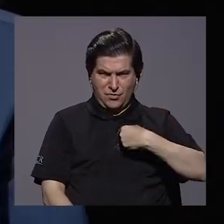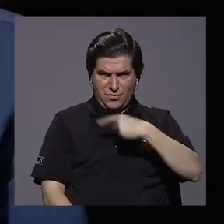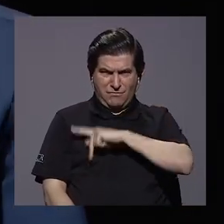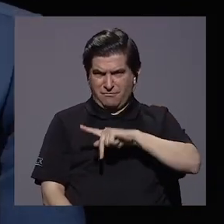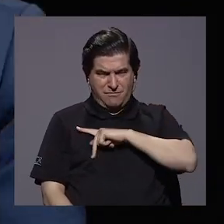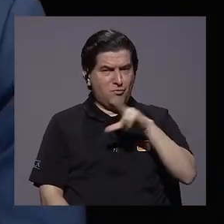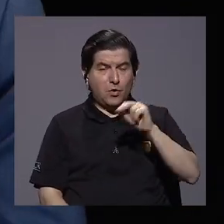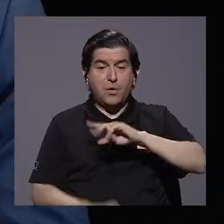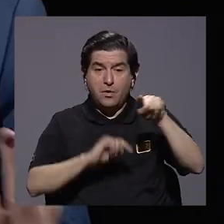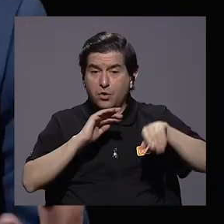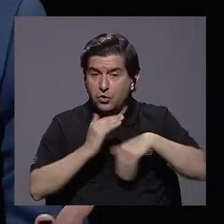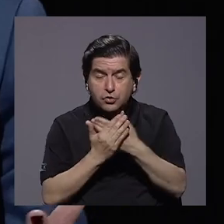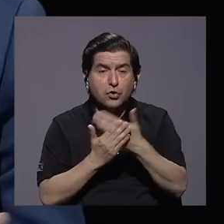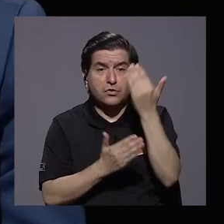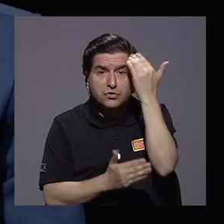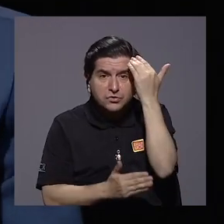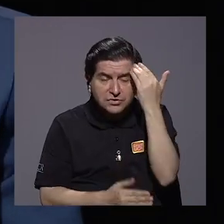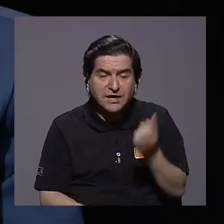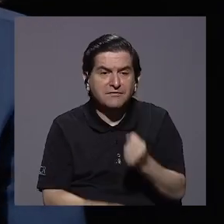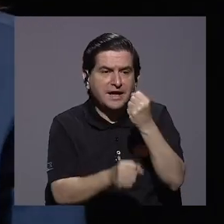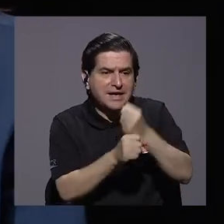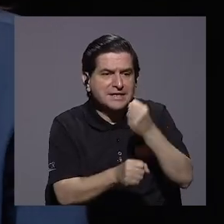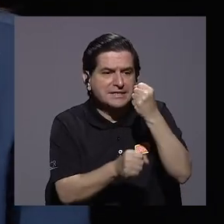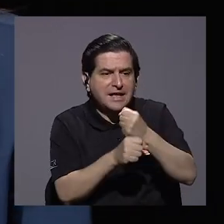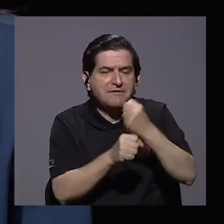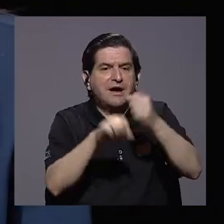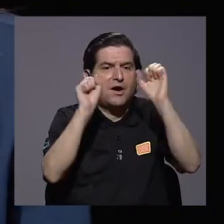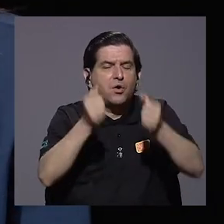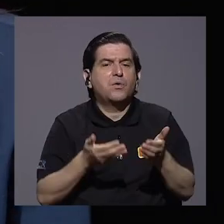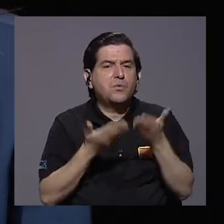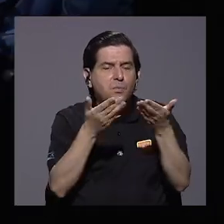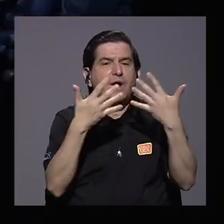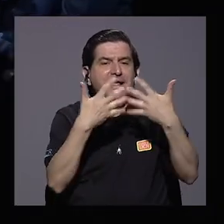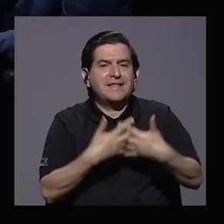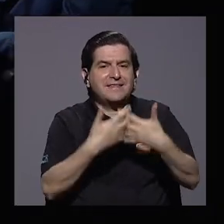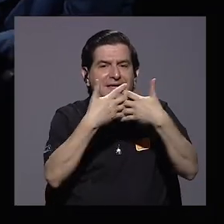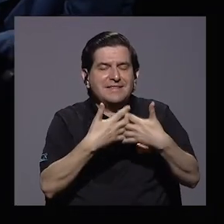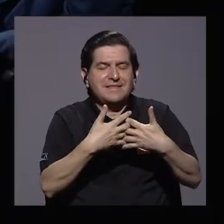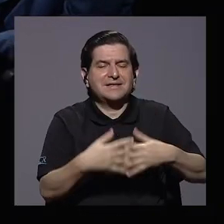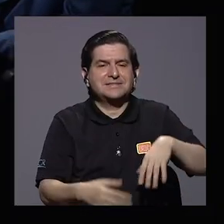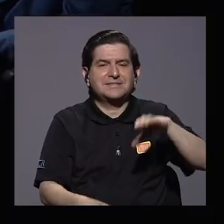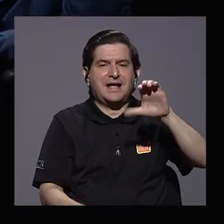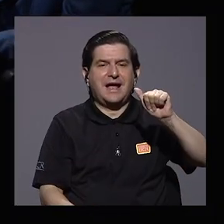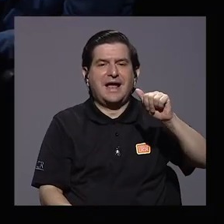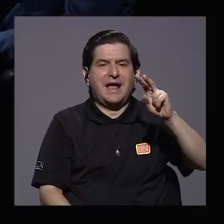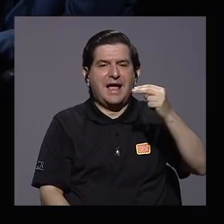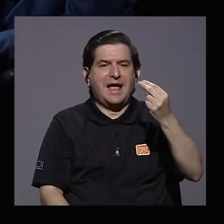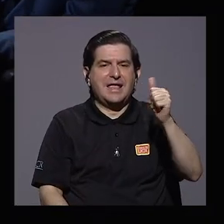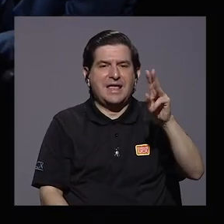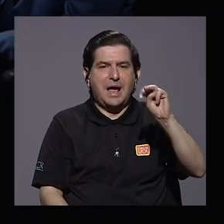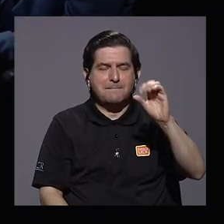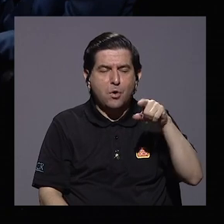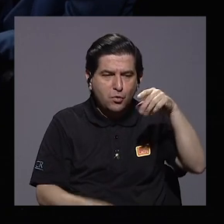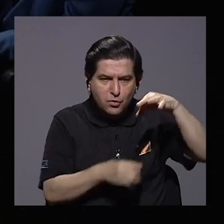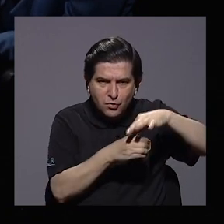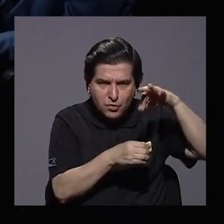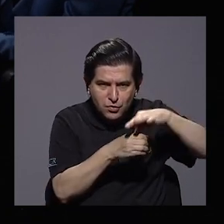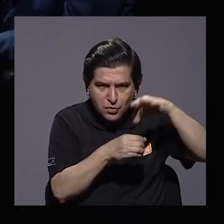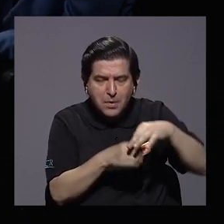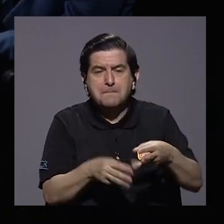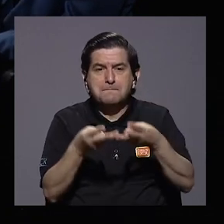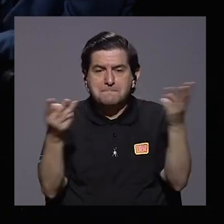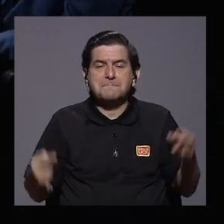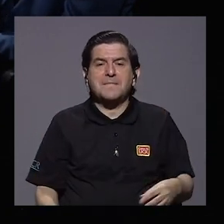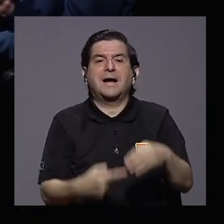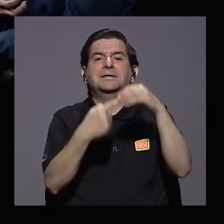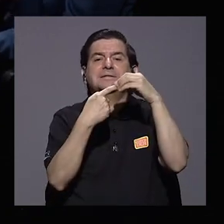ejemplo, todos sabemos la generación de empleo que puede dar la industria del cáñamo, porque es un cultivo versátil,